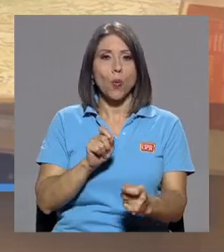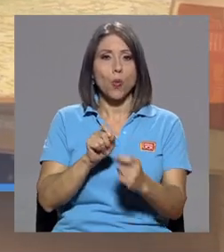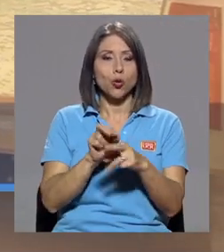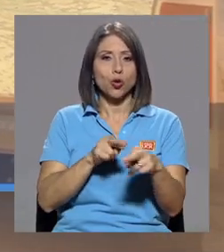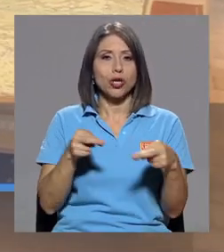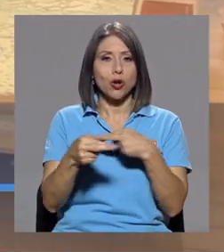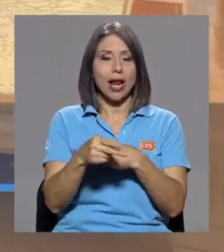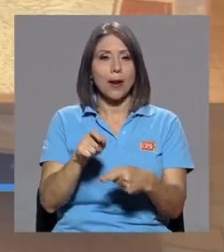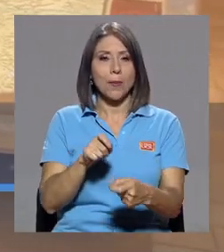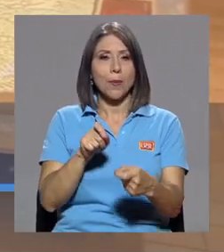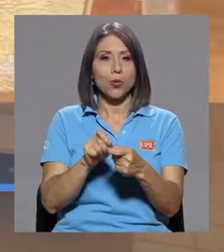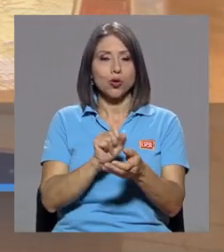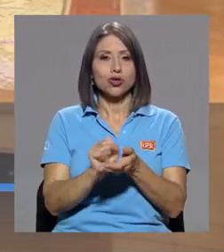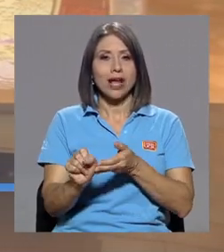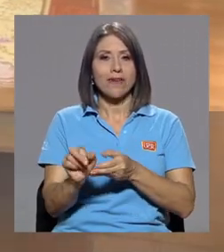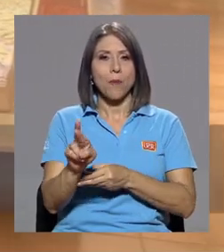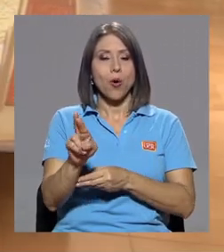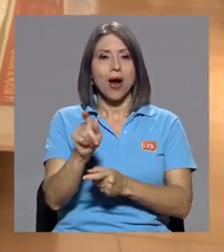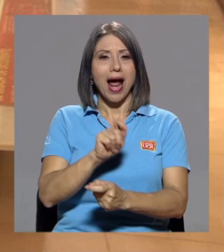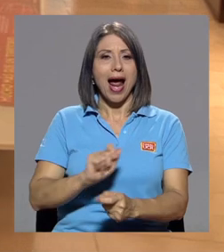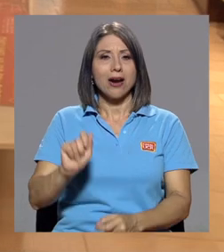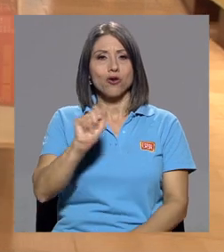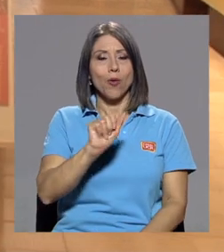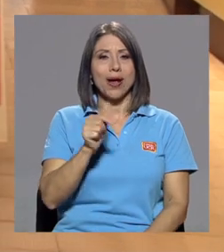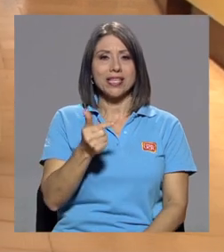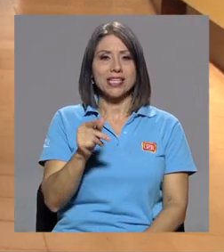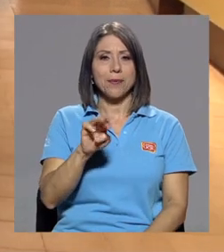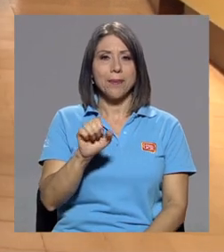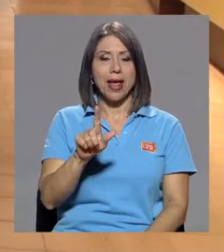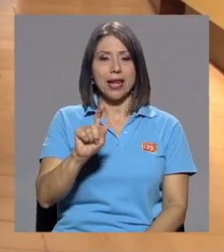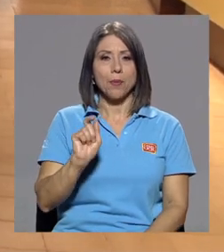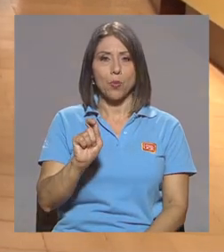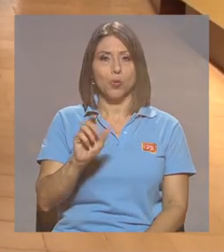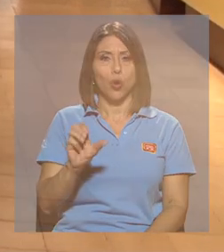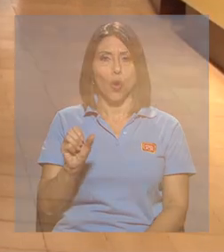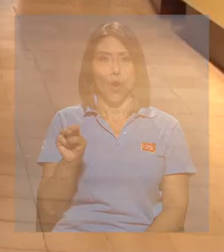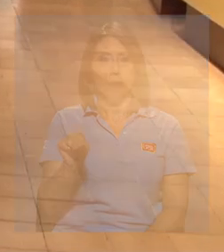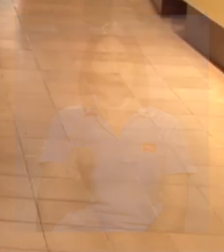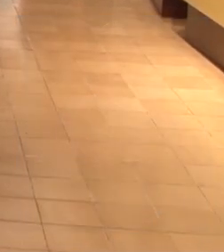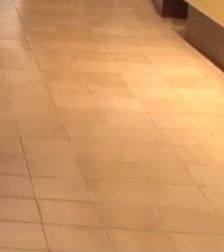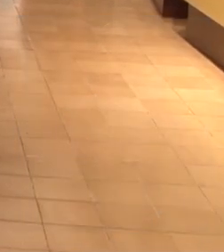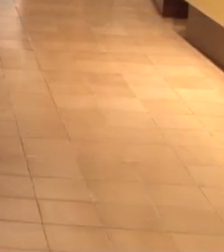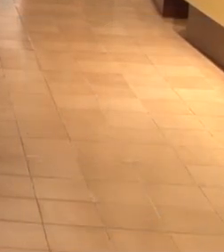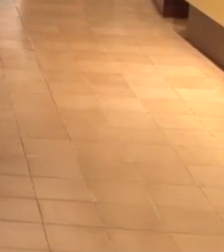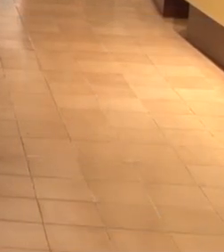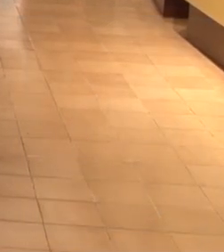.sanramon.com www.gmail.com www.gmail.gmail.gmail